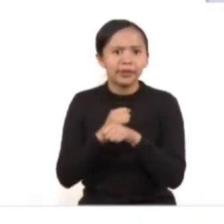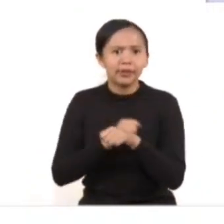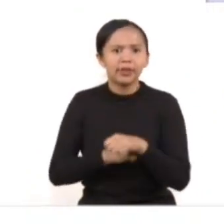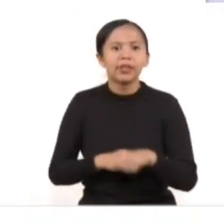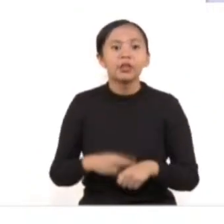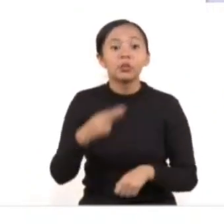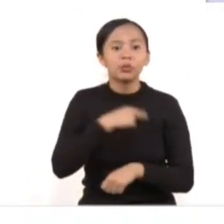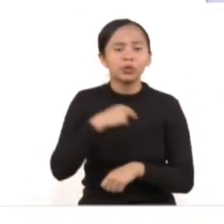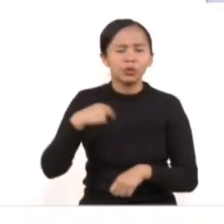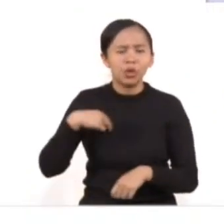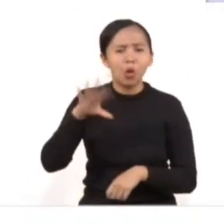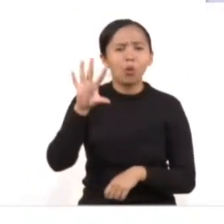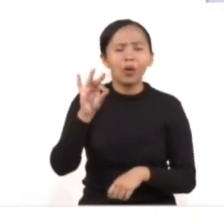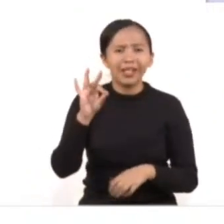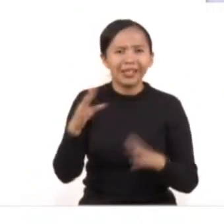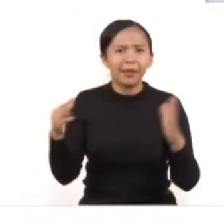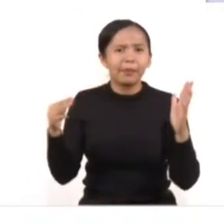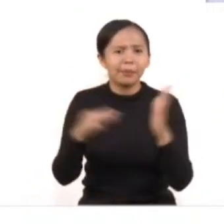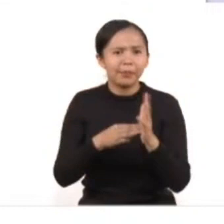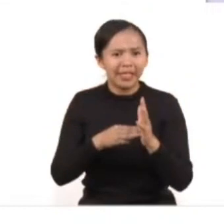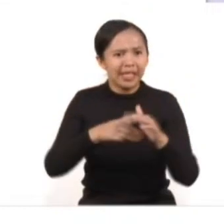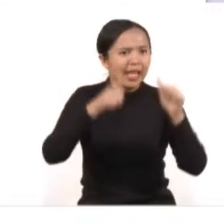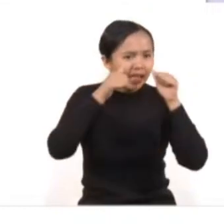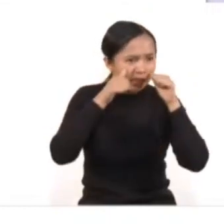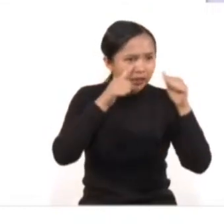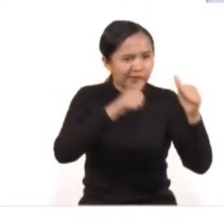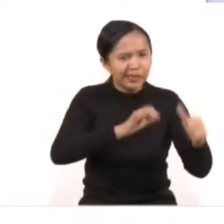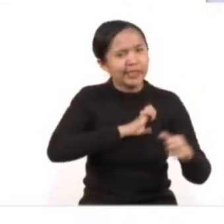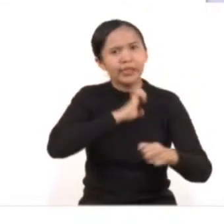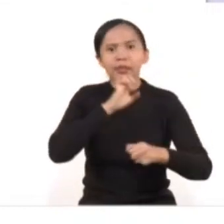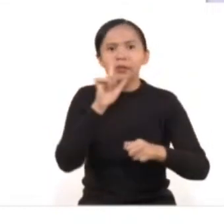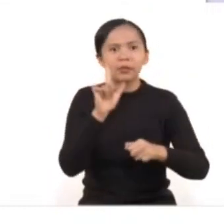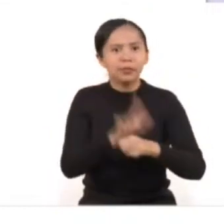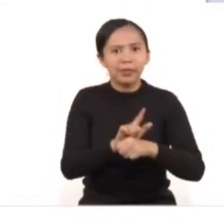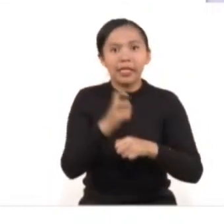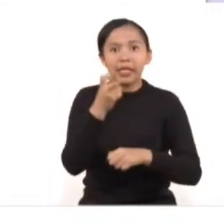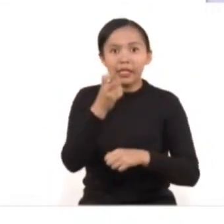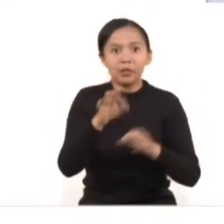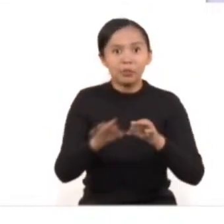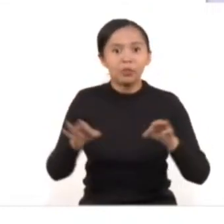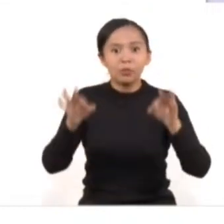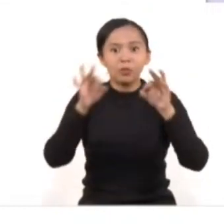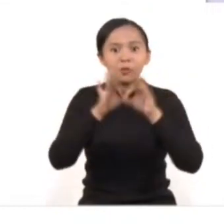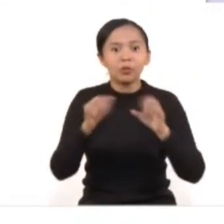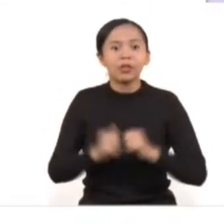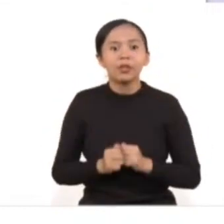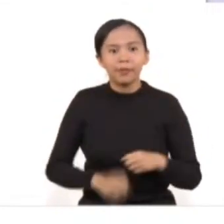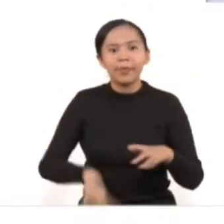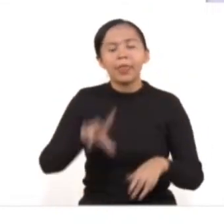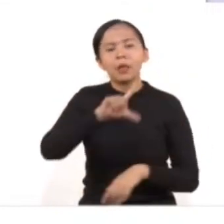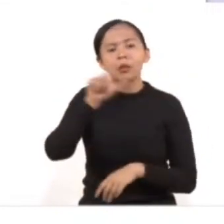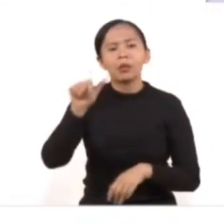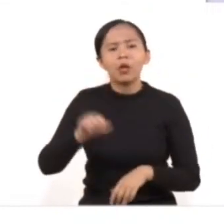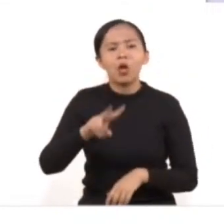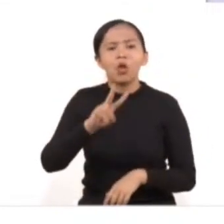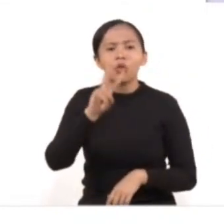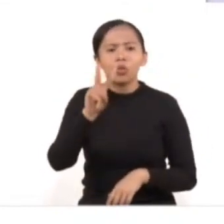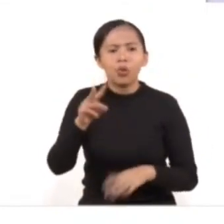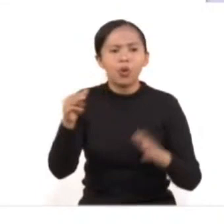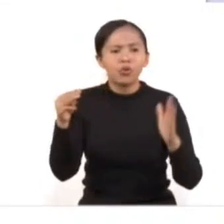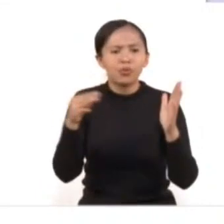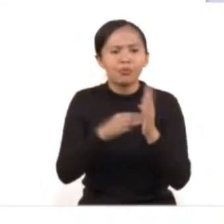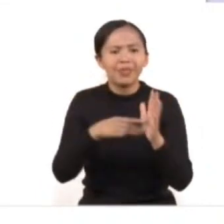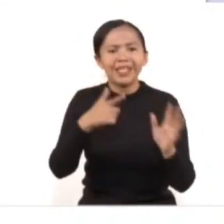mil atenciones especializadas. Es de resaltarse que se han abierto dos mil 683